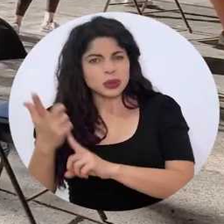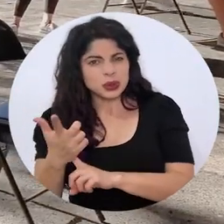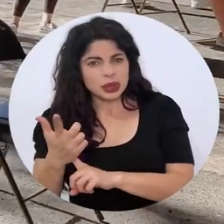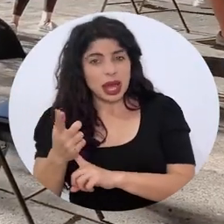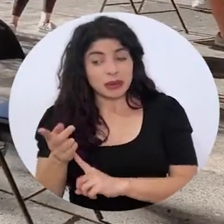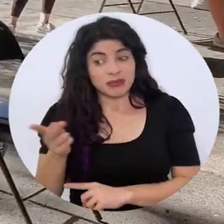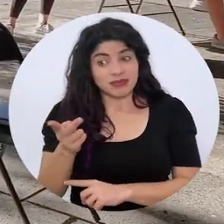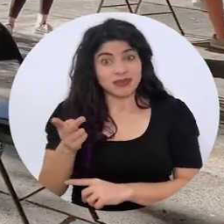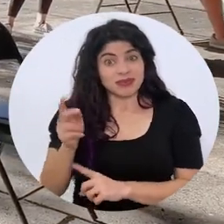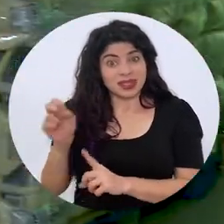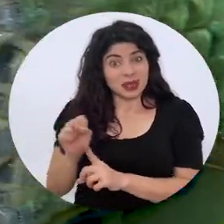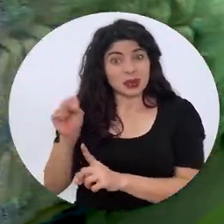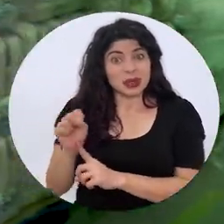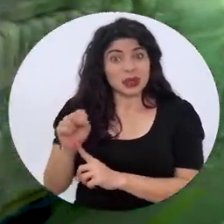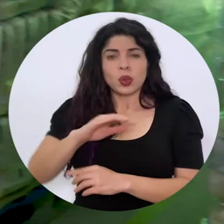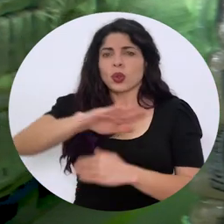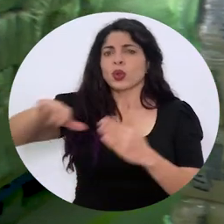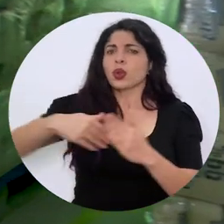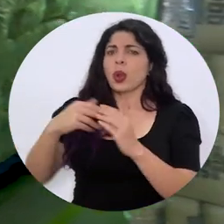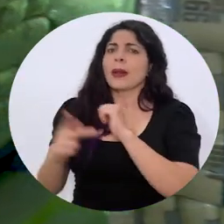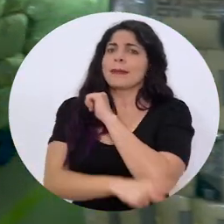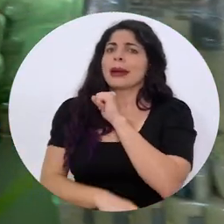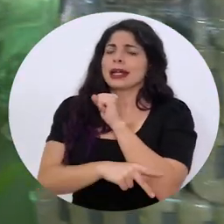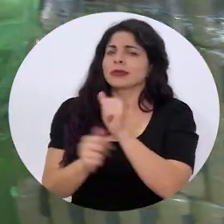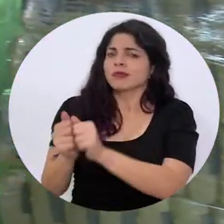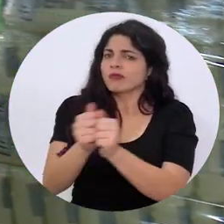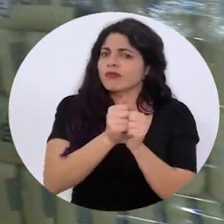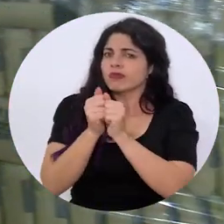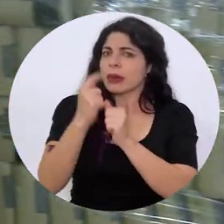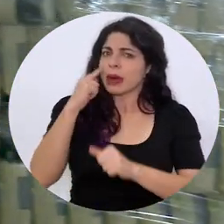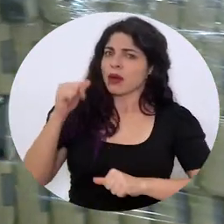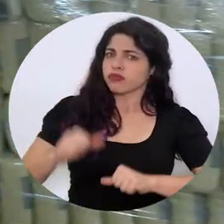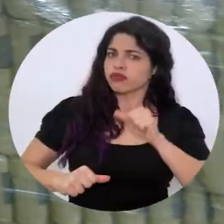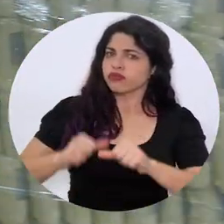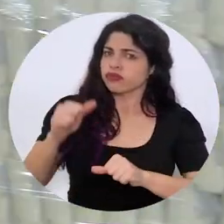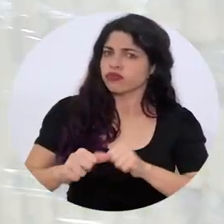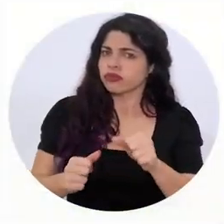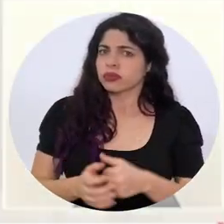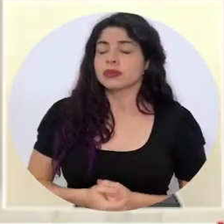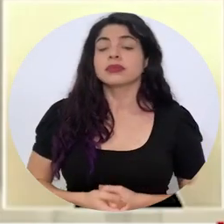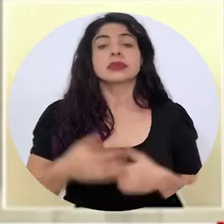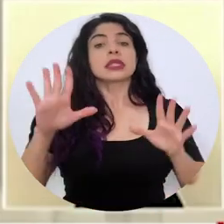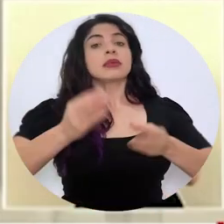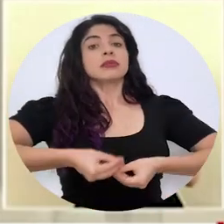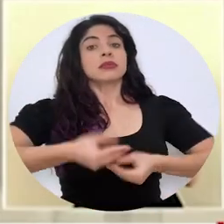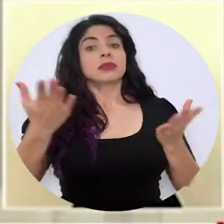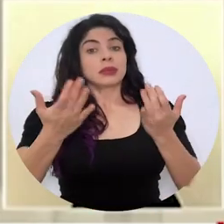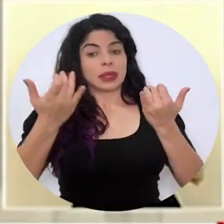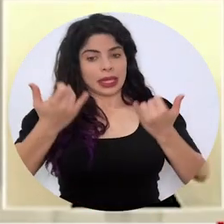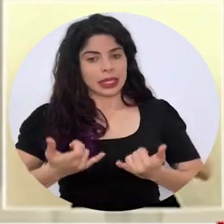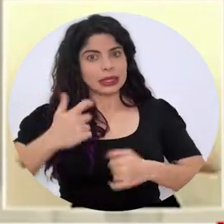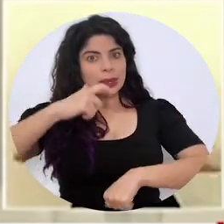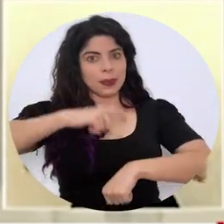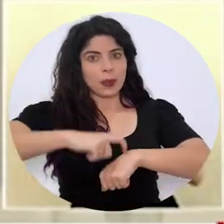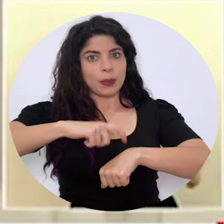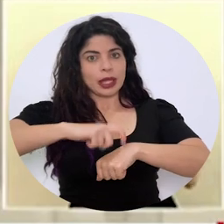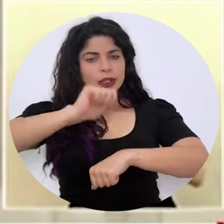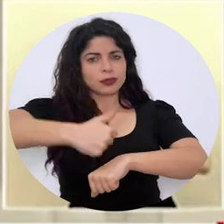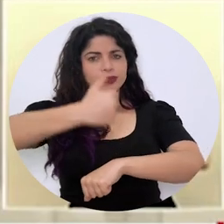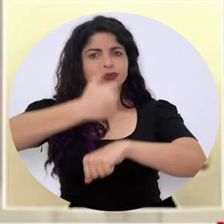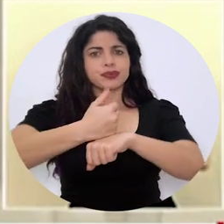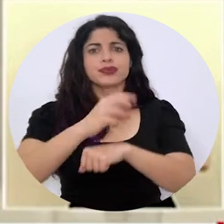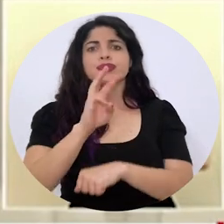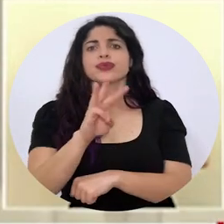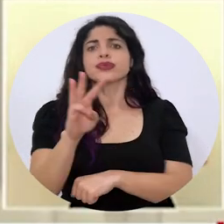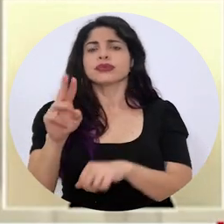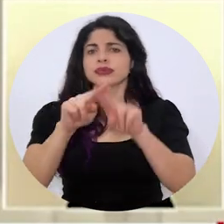sociales y ante esto el país entero se unió para salir adelante. Hemos lanzado a partir de este momento una